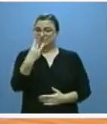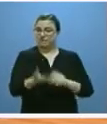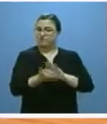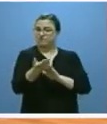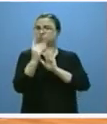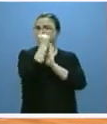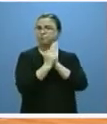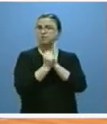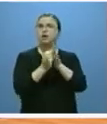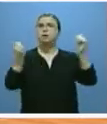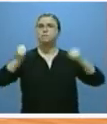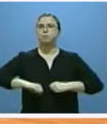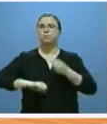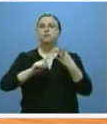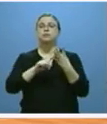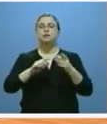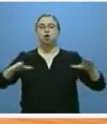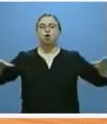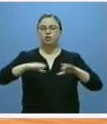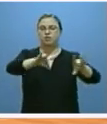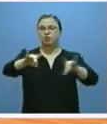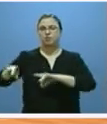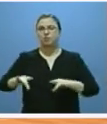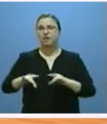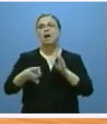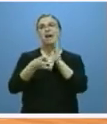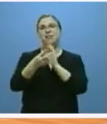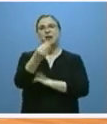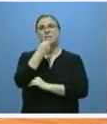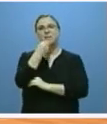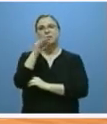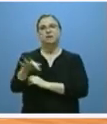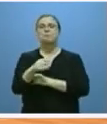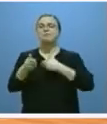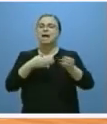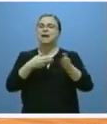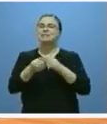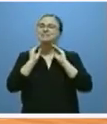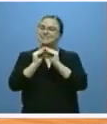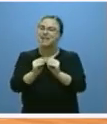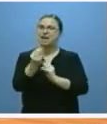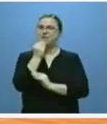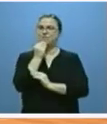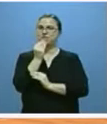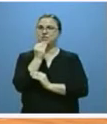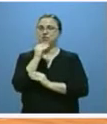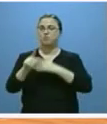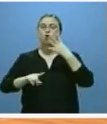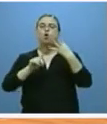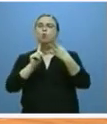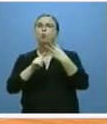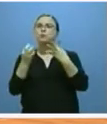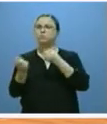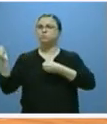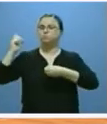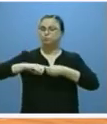Hablo del de concentración parcelaria, el de calidad alimentaria y el de artesanía alimentaria. Y cuarto aspecto la